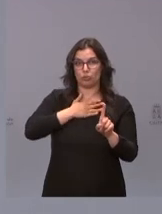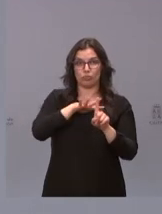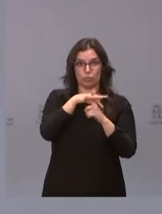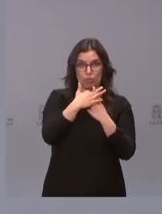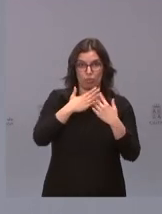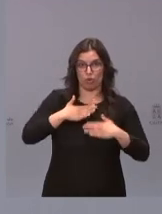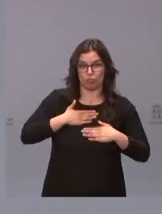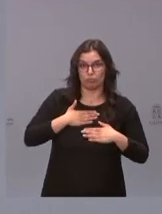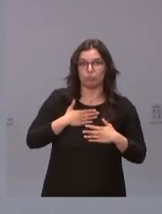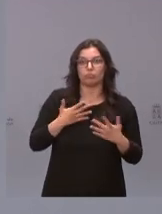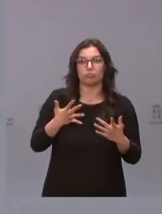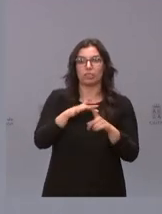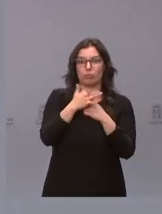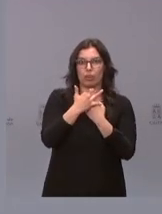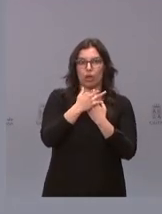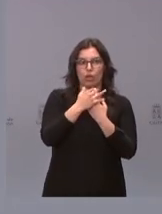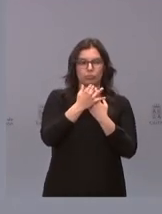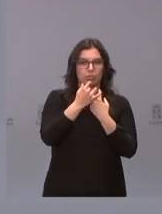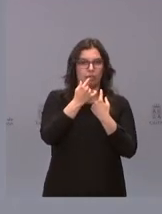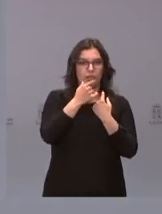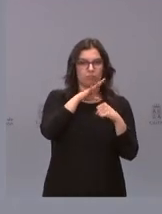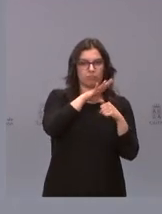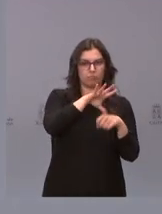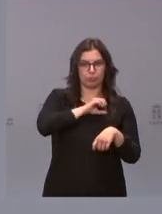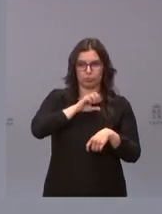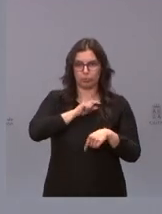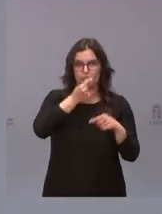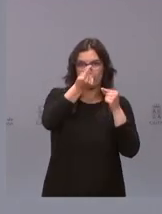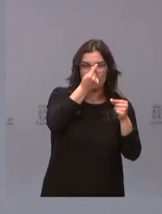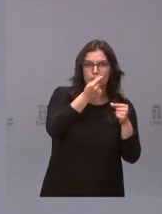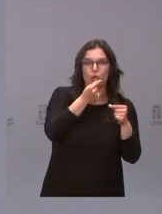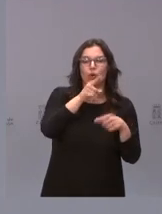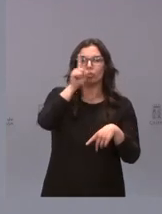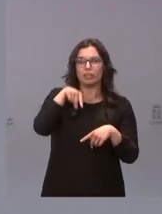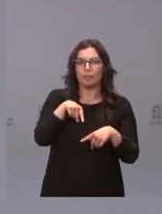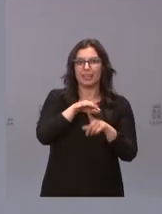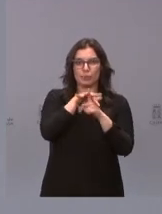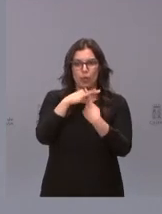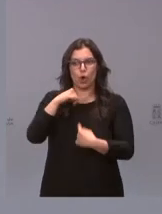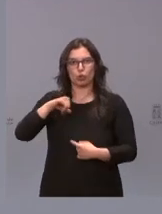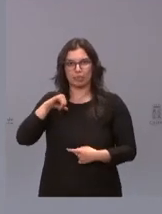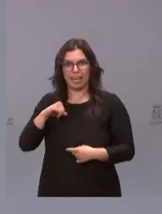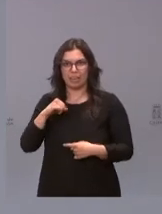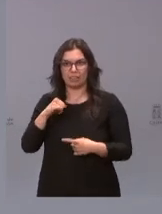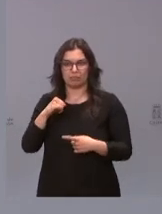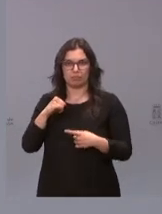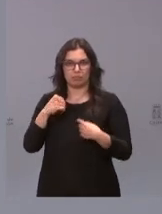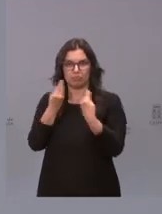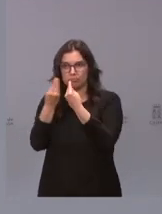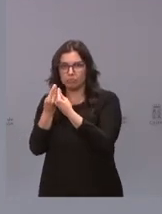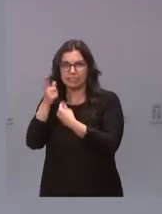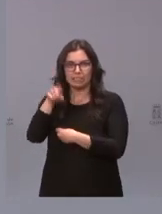de la situación epidemiológica también de nuestra situación hospitalaria de nuestra